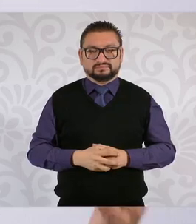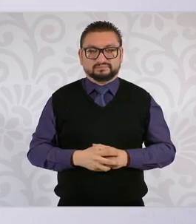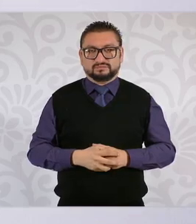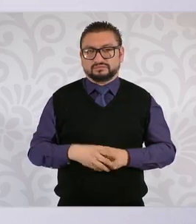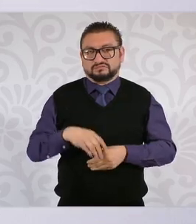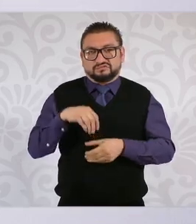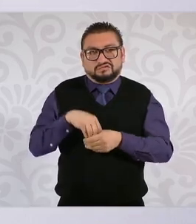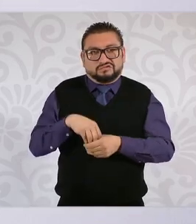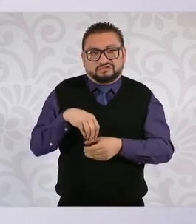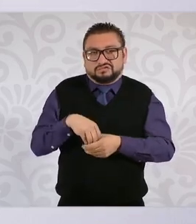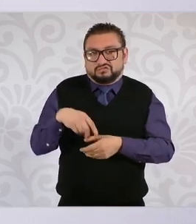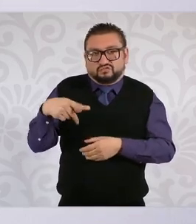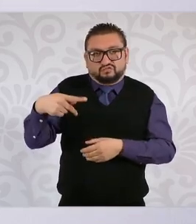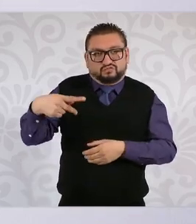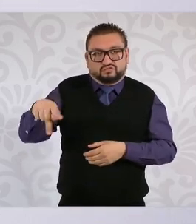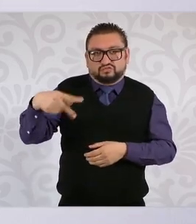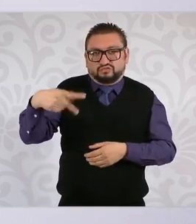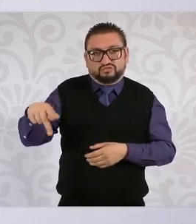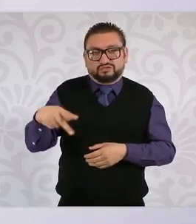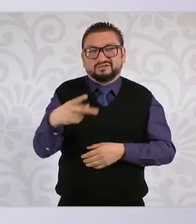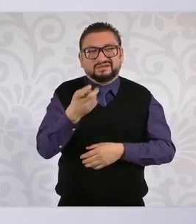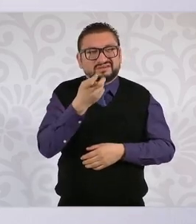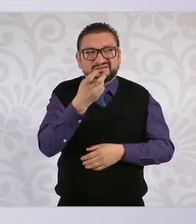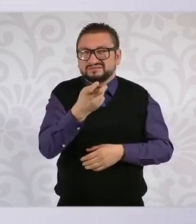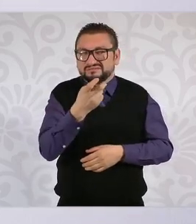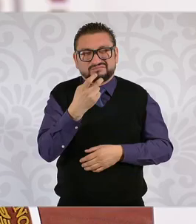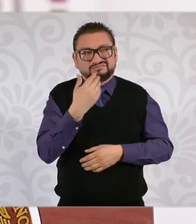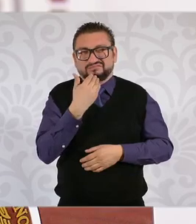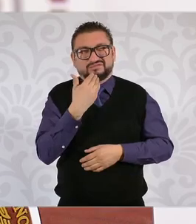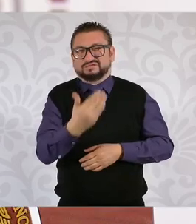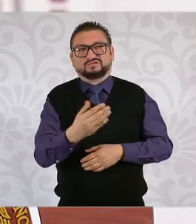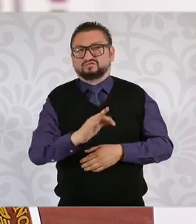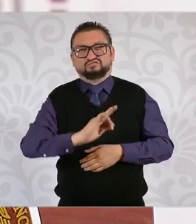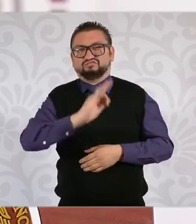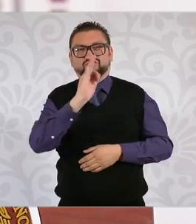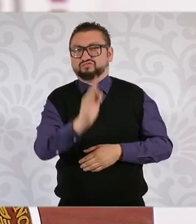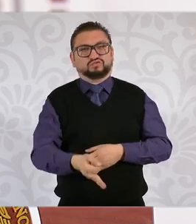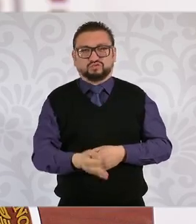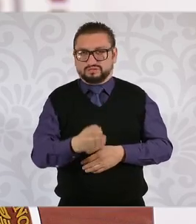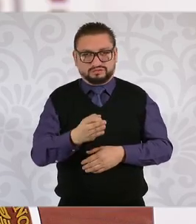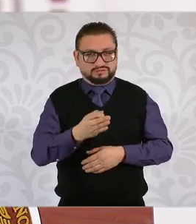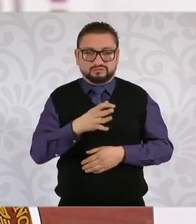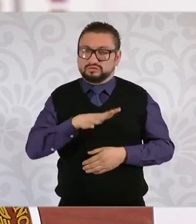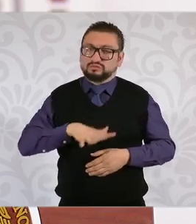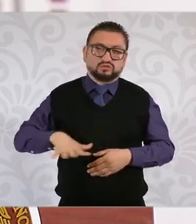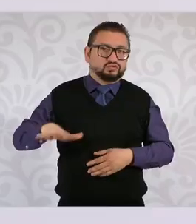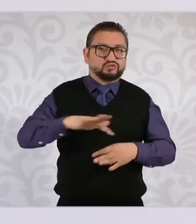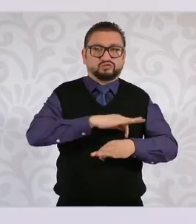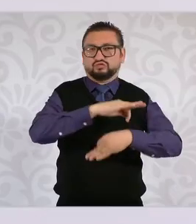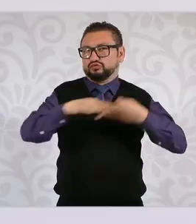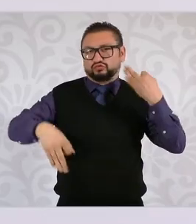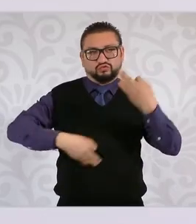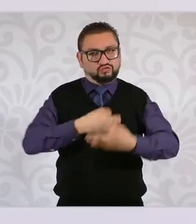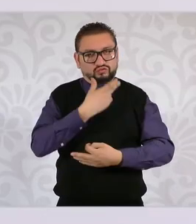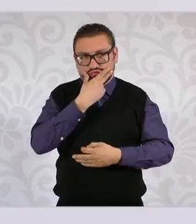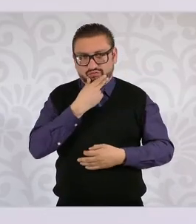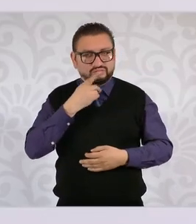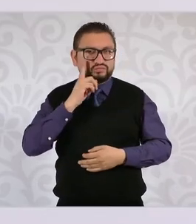íntimo de ella eso no no es aceptable y entre todos y todas todos y todas